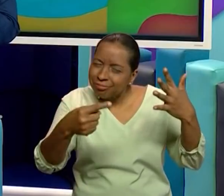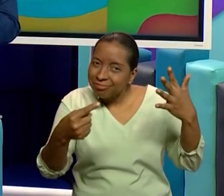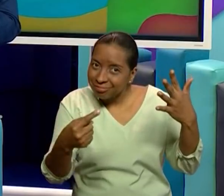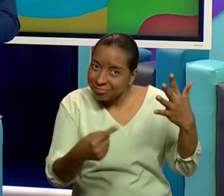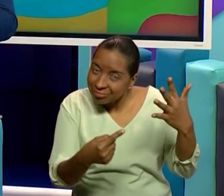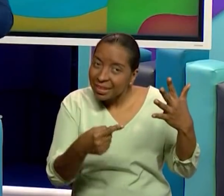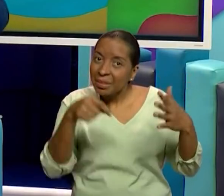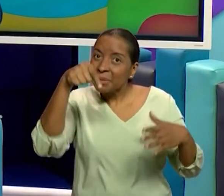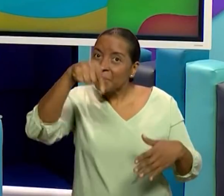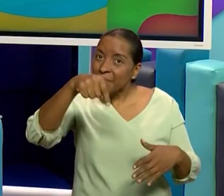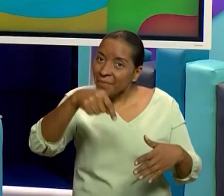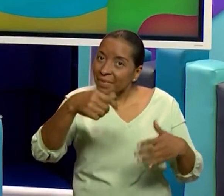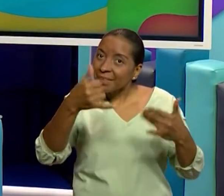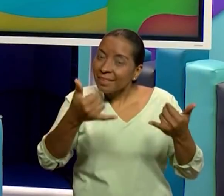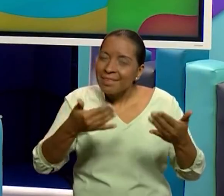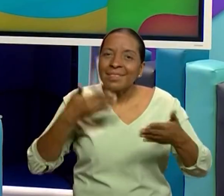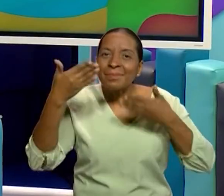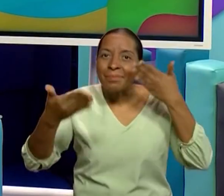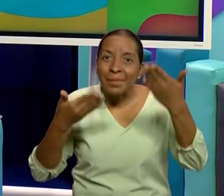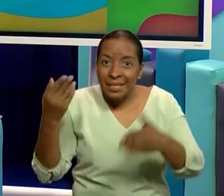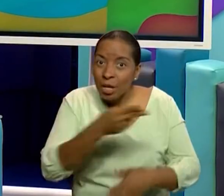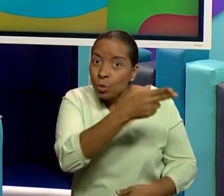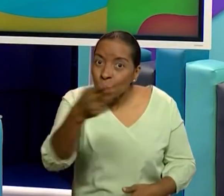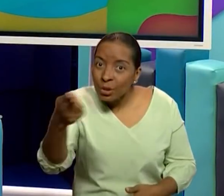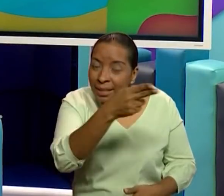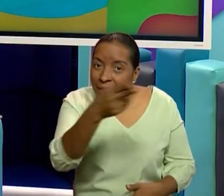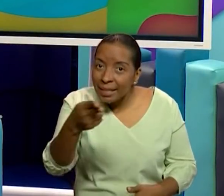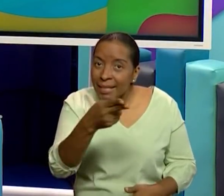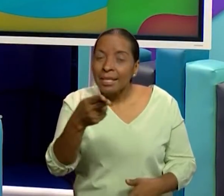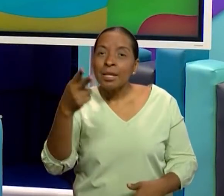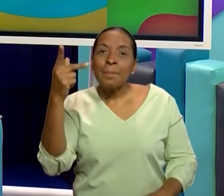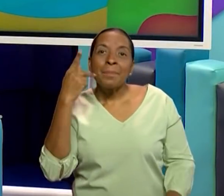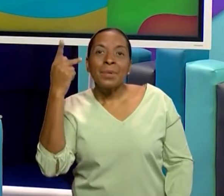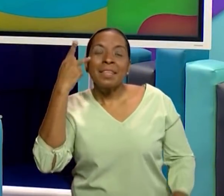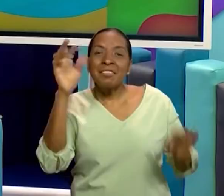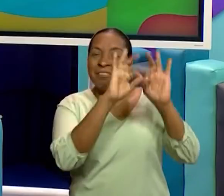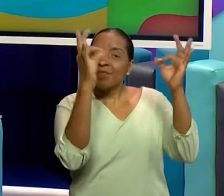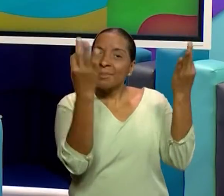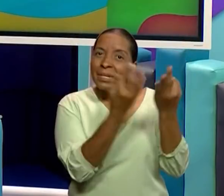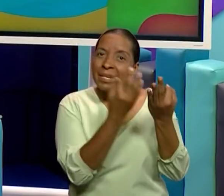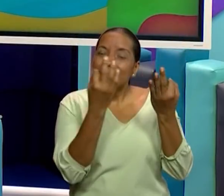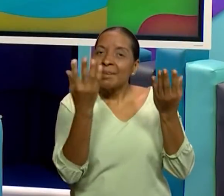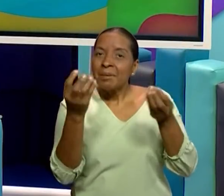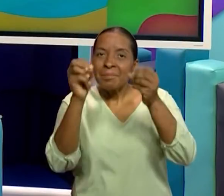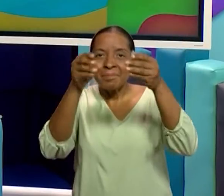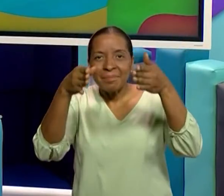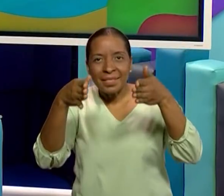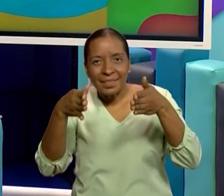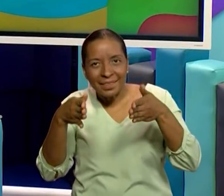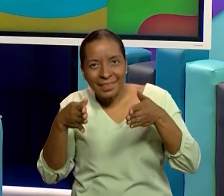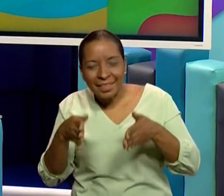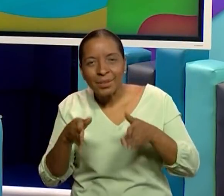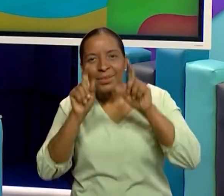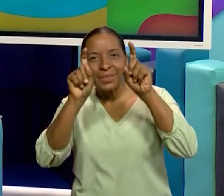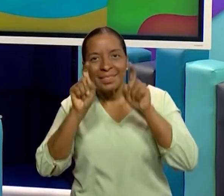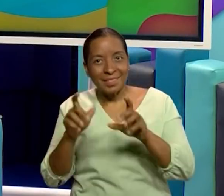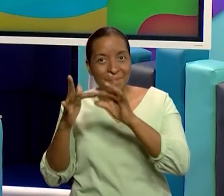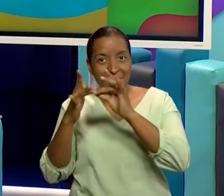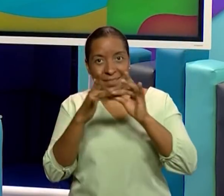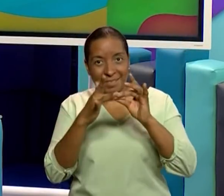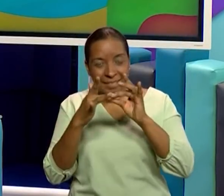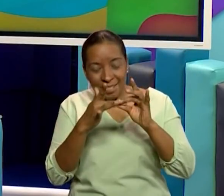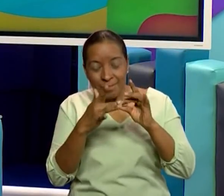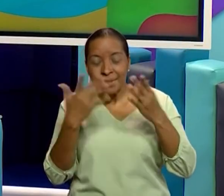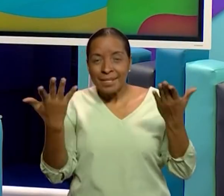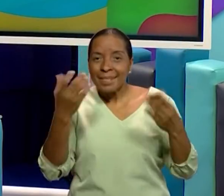ajuste o recomendaciones son para que ustedes padres de familia y docentes de educación especial puedan trabajar esta temática que va a ser